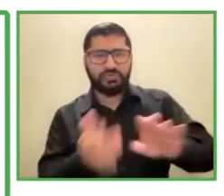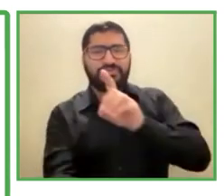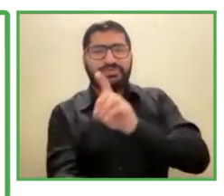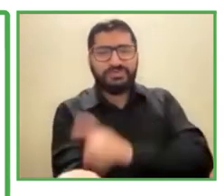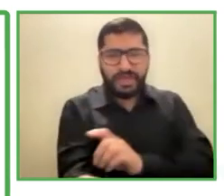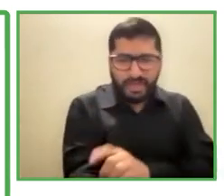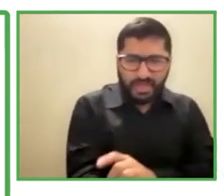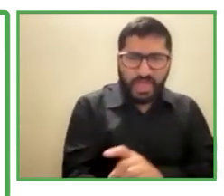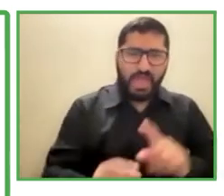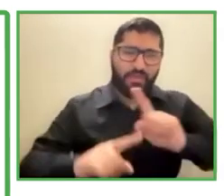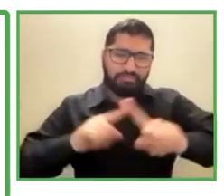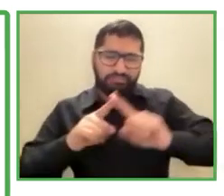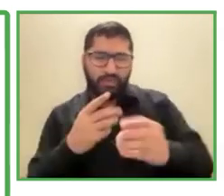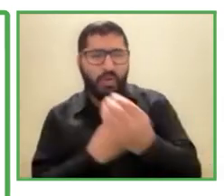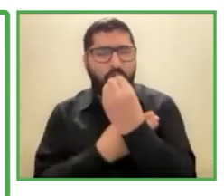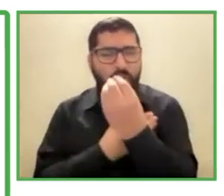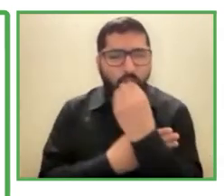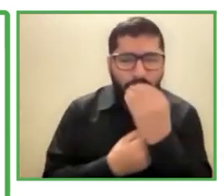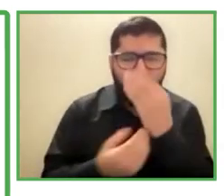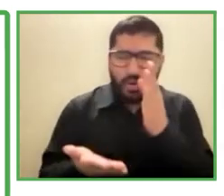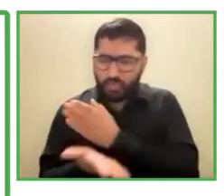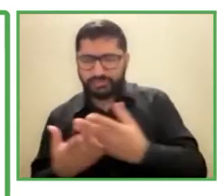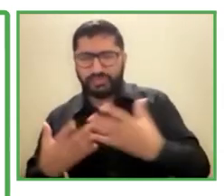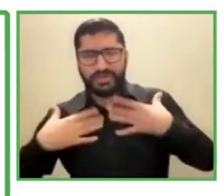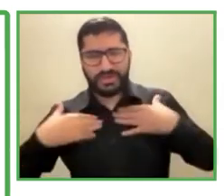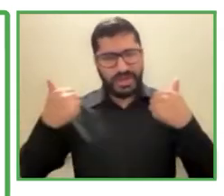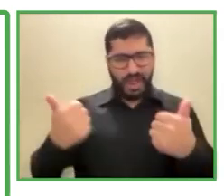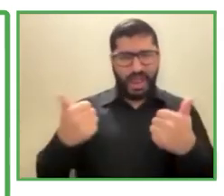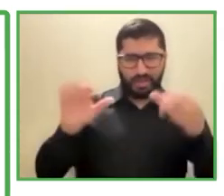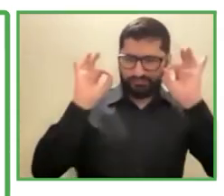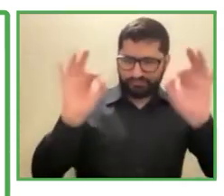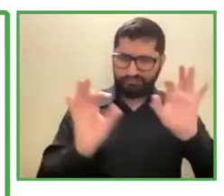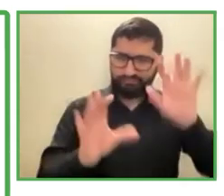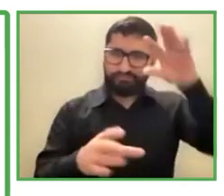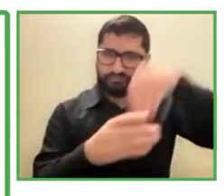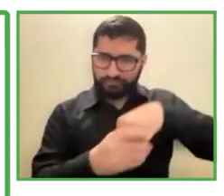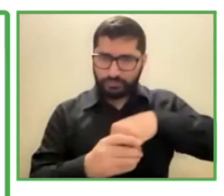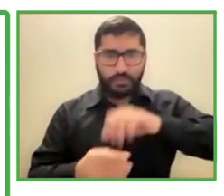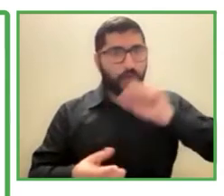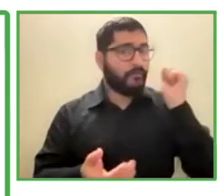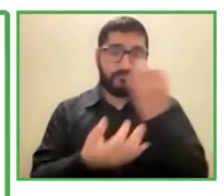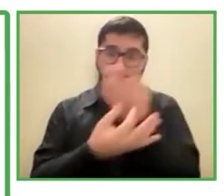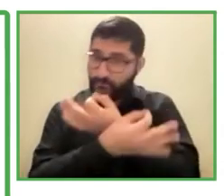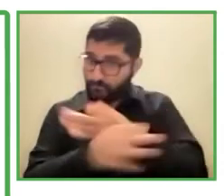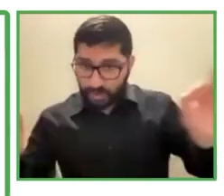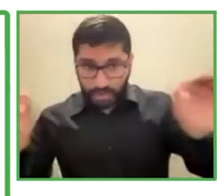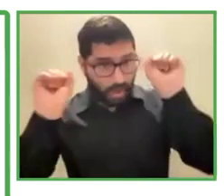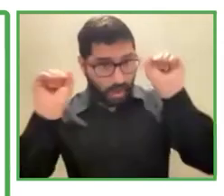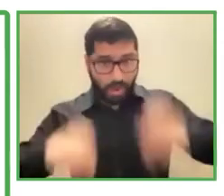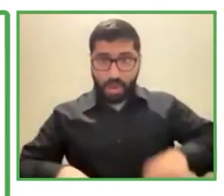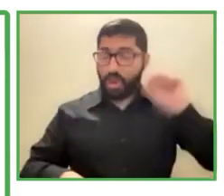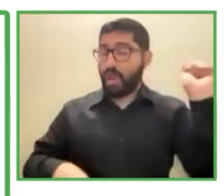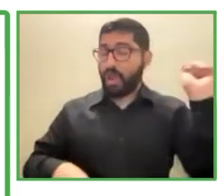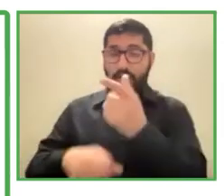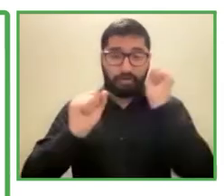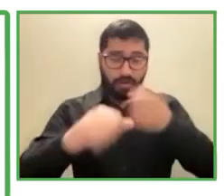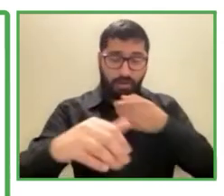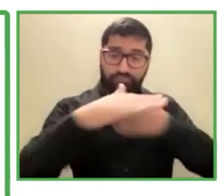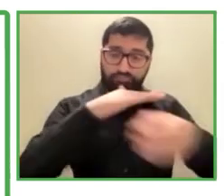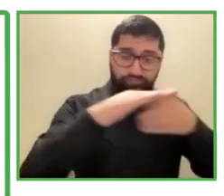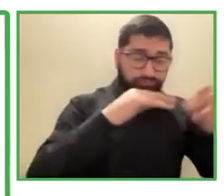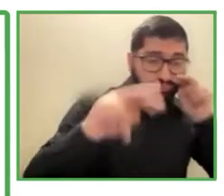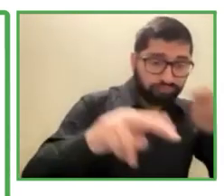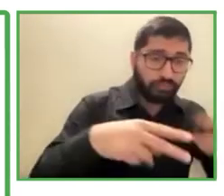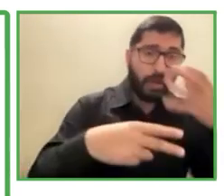son gratuitos y accesibles para todos porque vienen con subtítulos en alemán pueden verlos en nuestra página